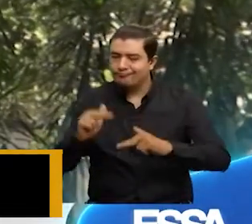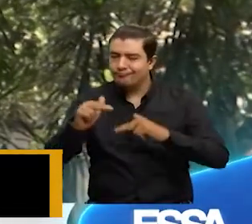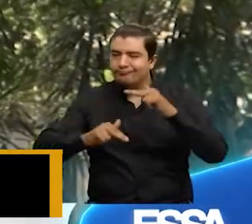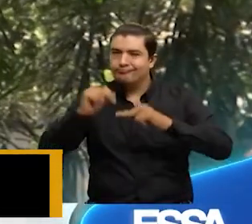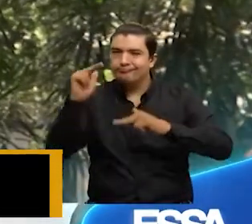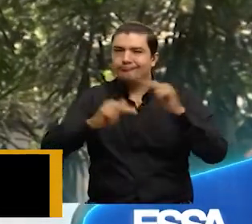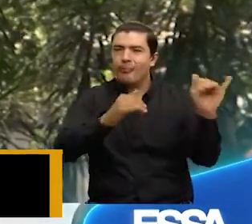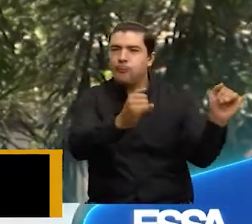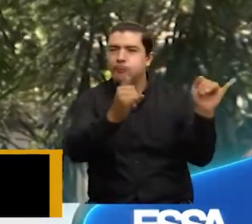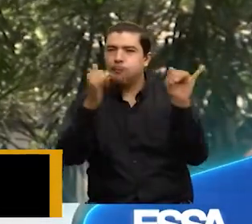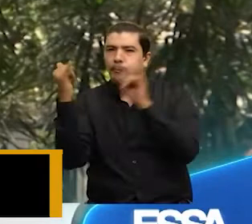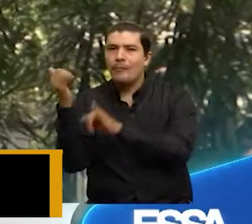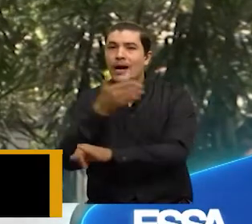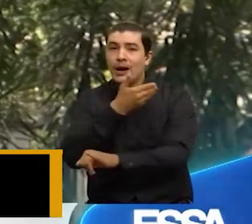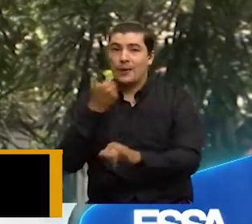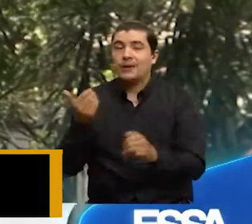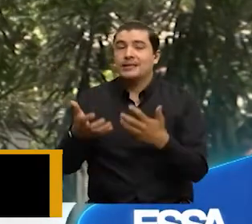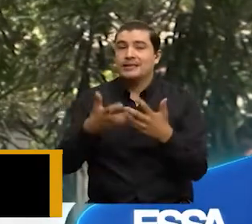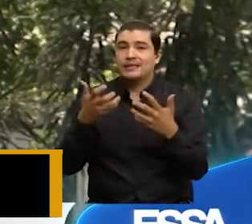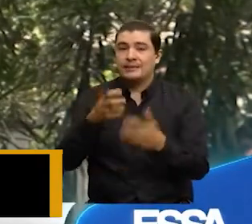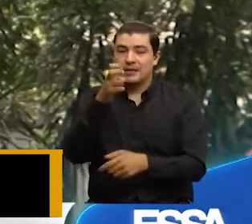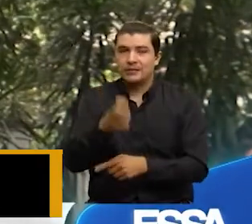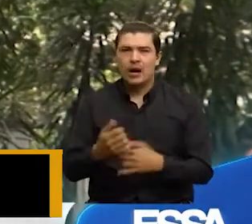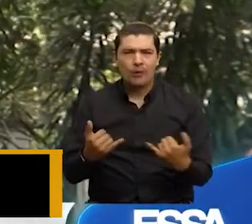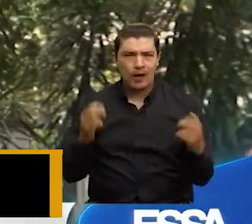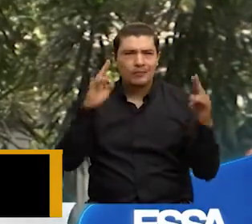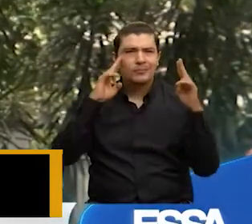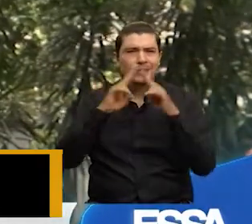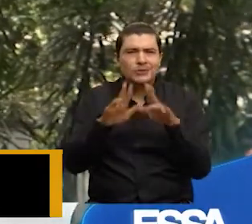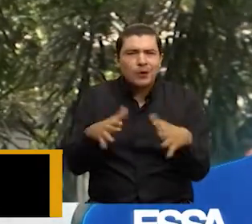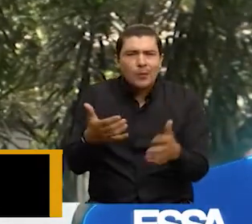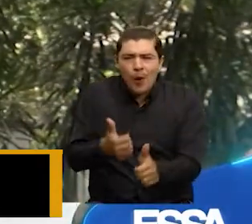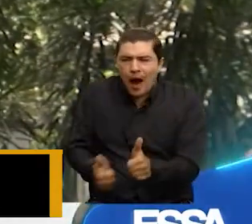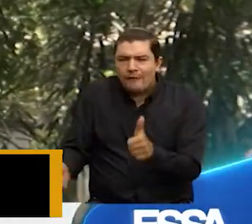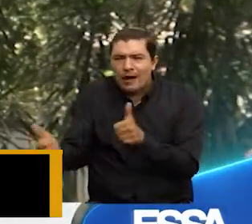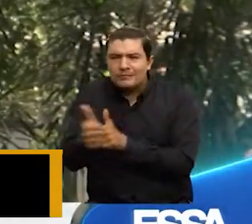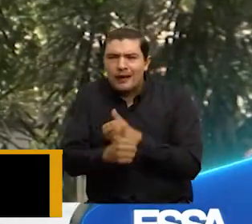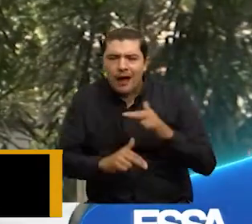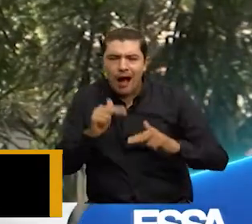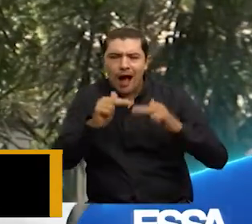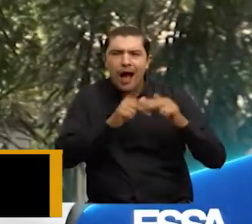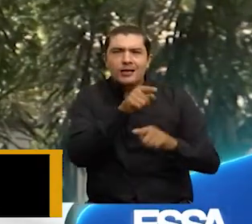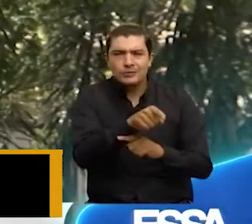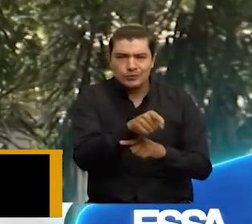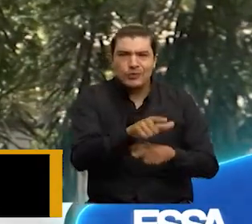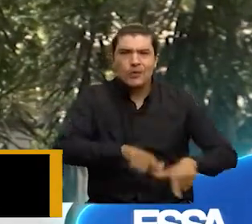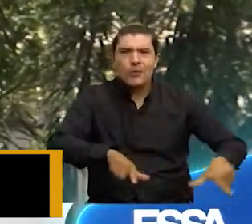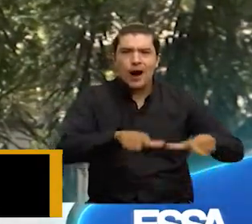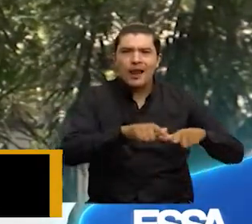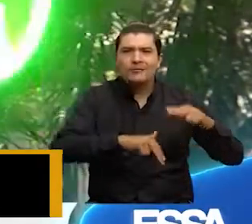sistema de transmisión regional sur. Hoy conoceremos cómo avanza la construcción de la subestación Suaita.